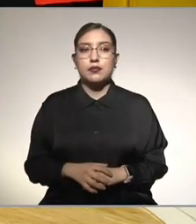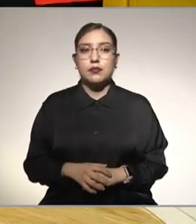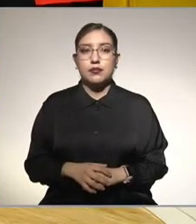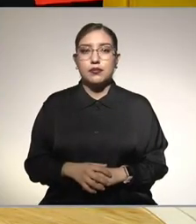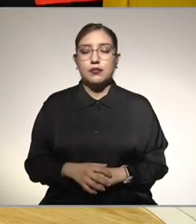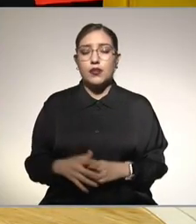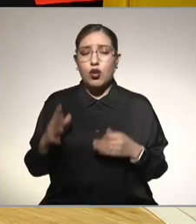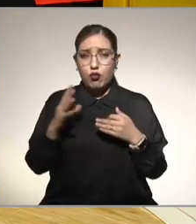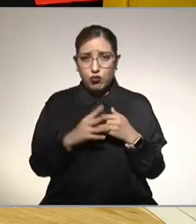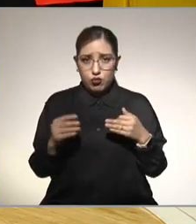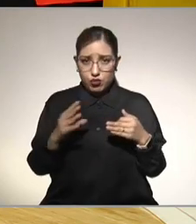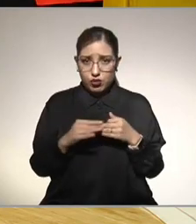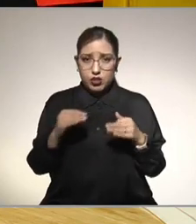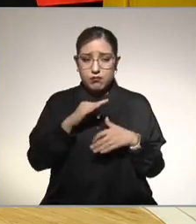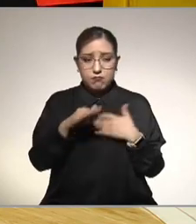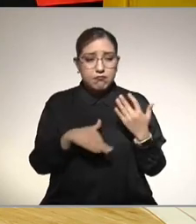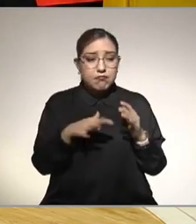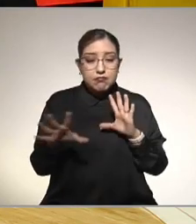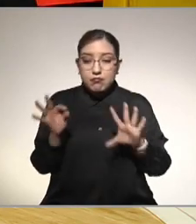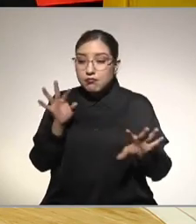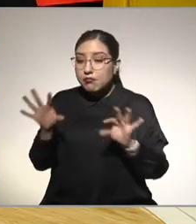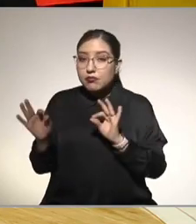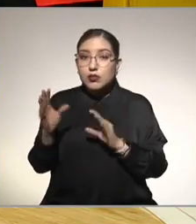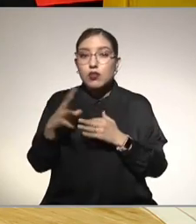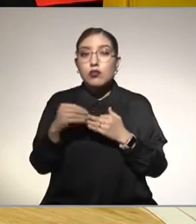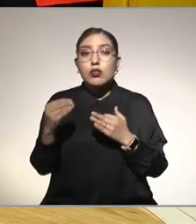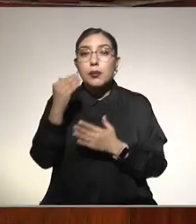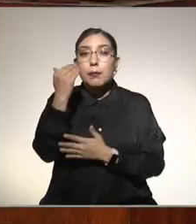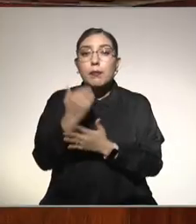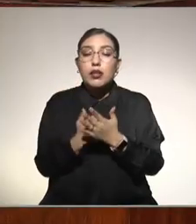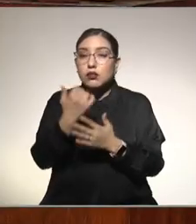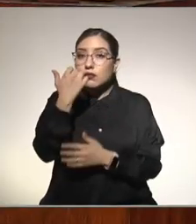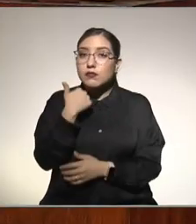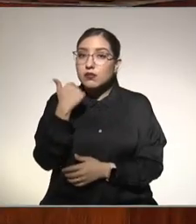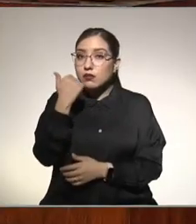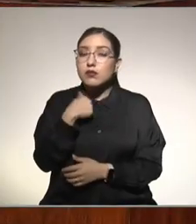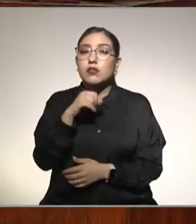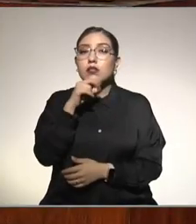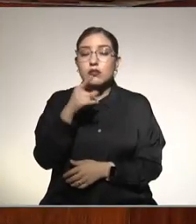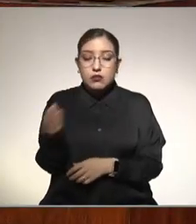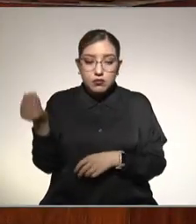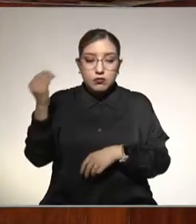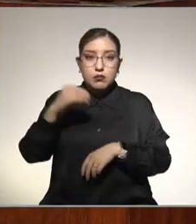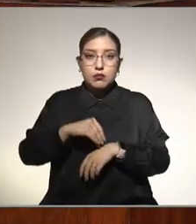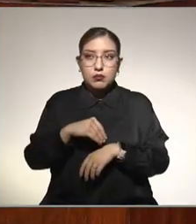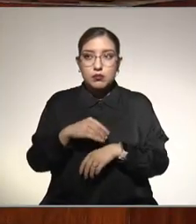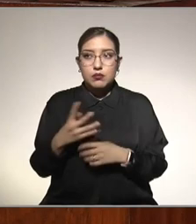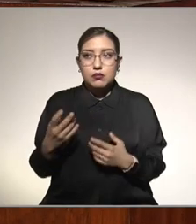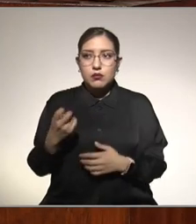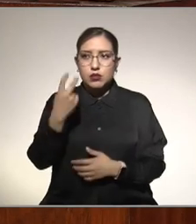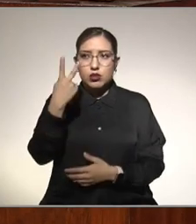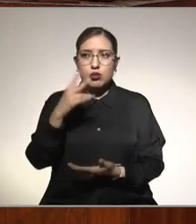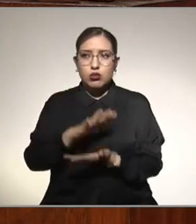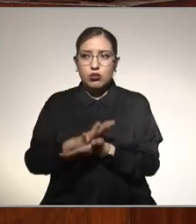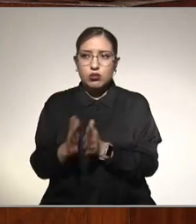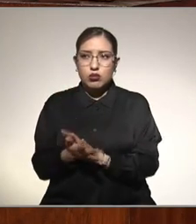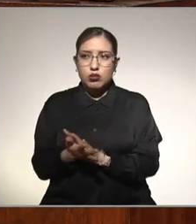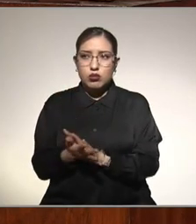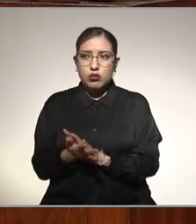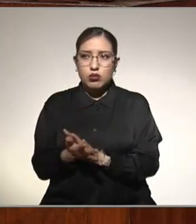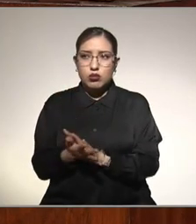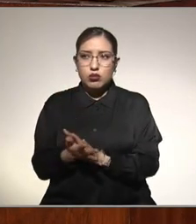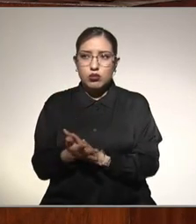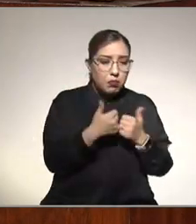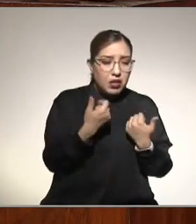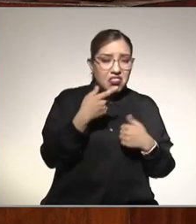frutas escoger las que tienen menos azúcar y pues ponerle la proteína por ahí dos tortillitas un pan al día